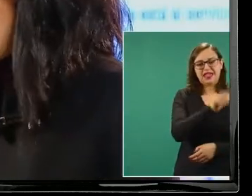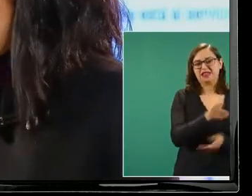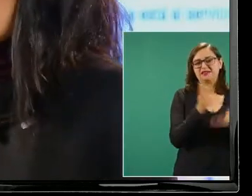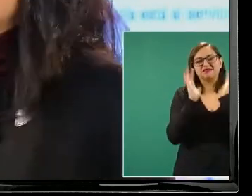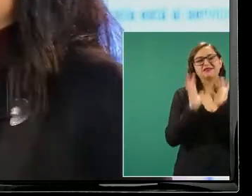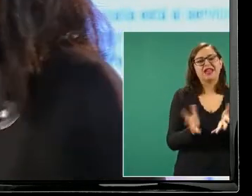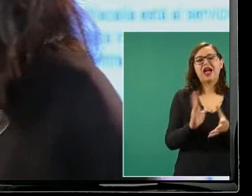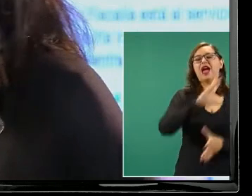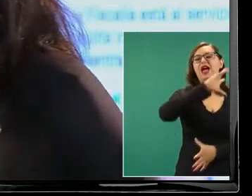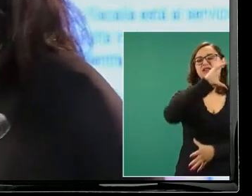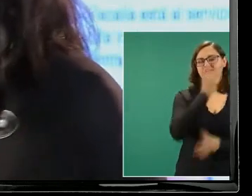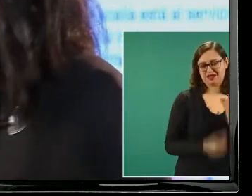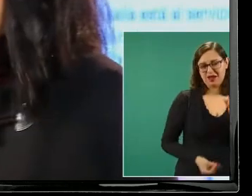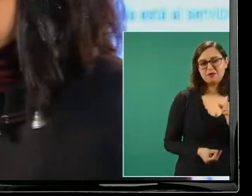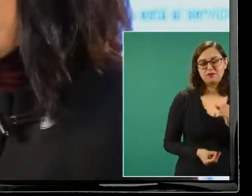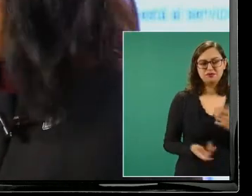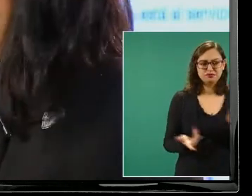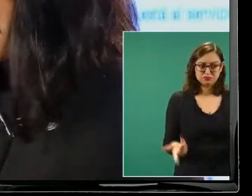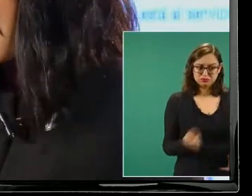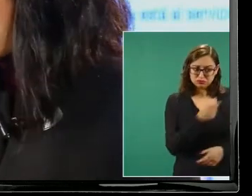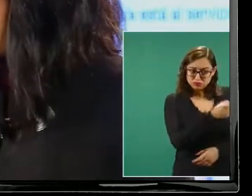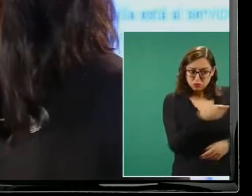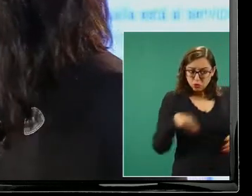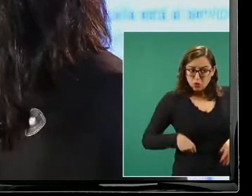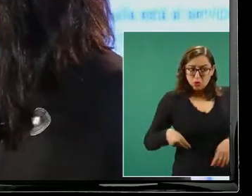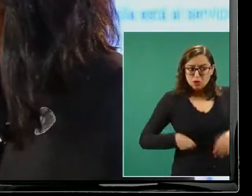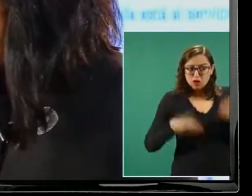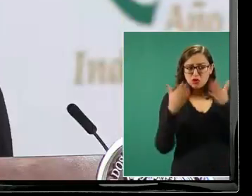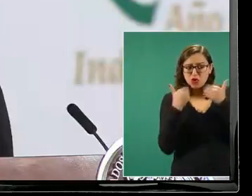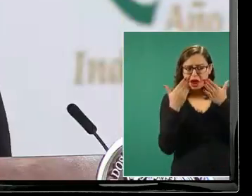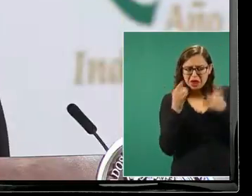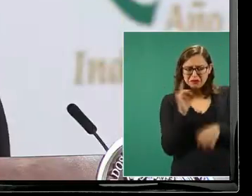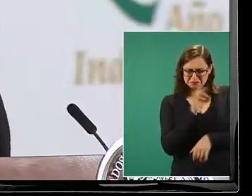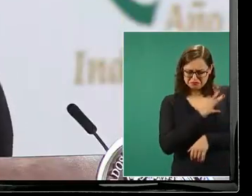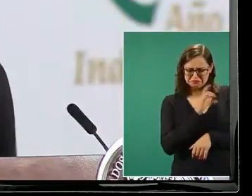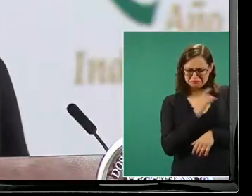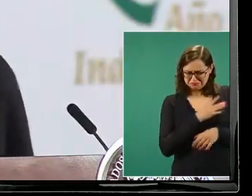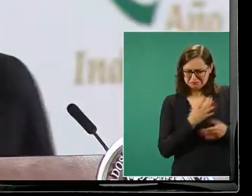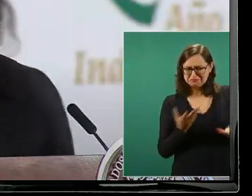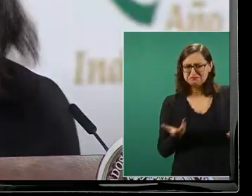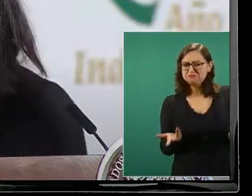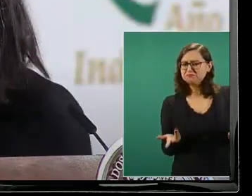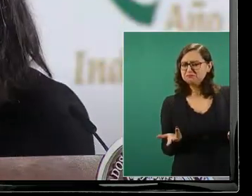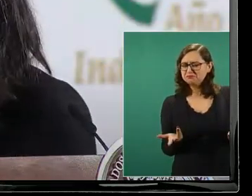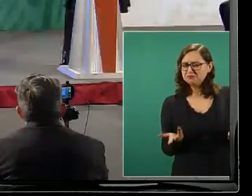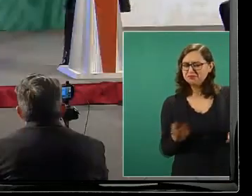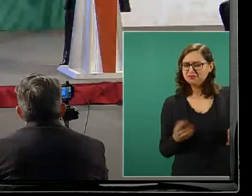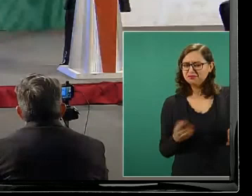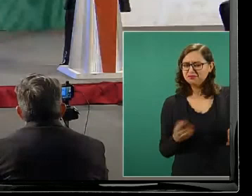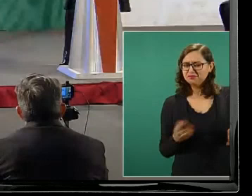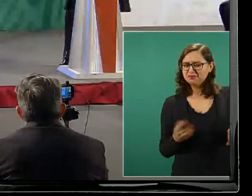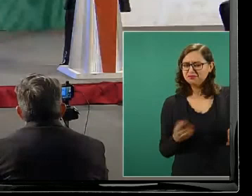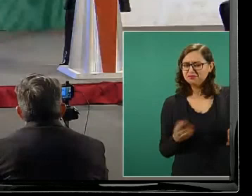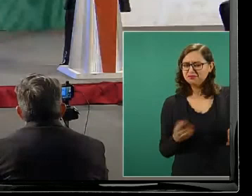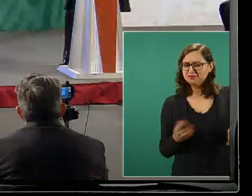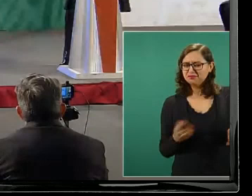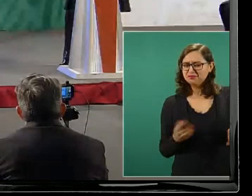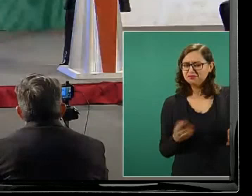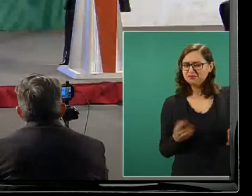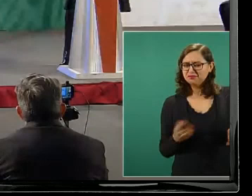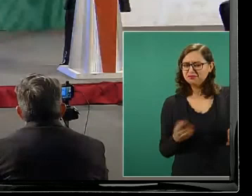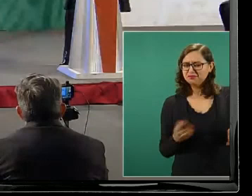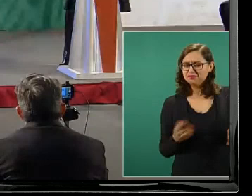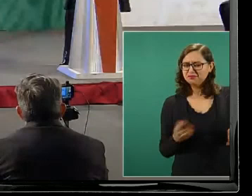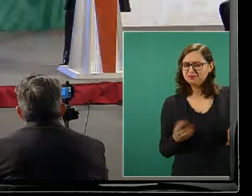el que nada debe nada teme la siguiente por favor el que nada debe nada